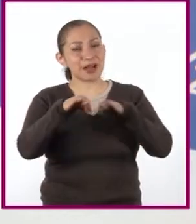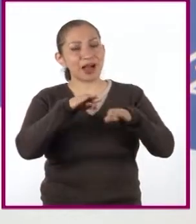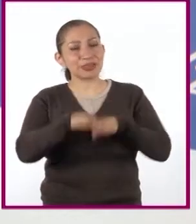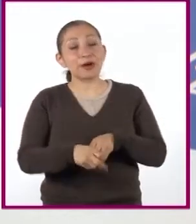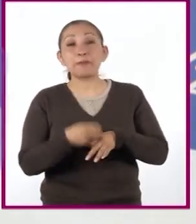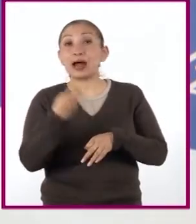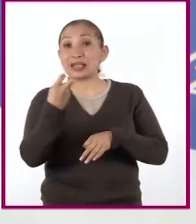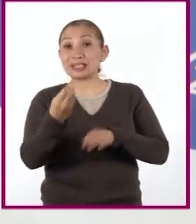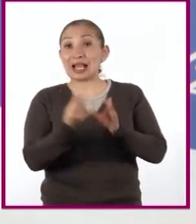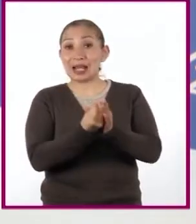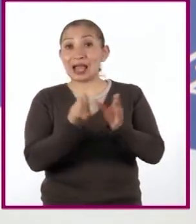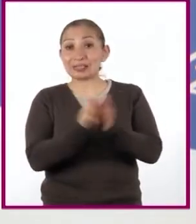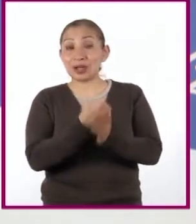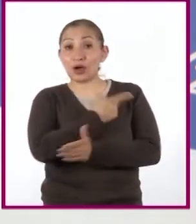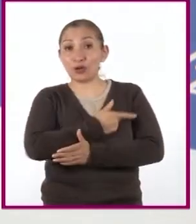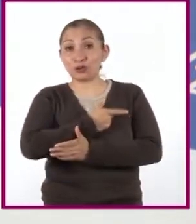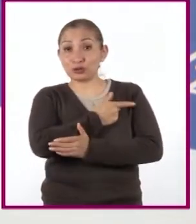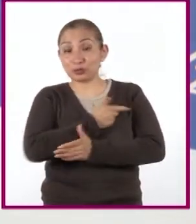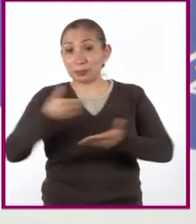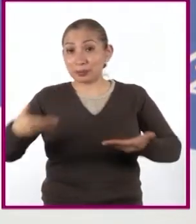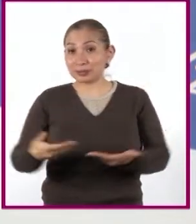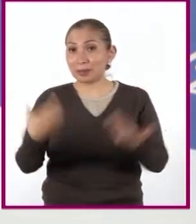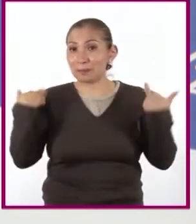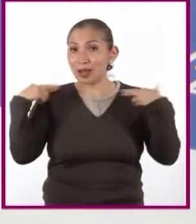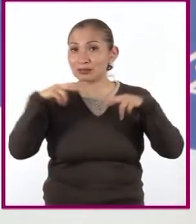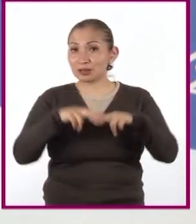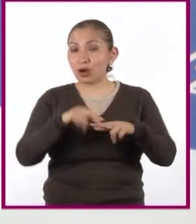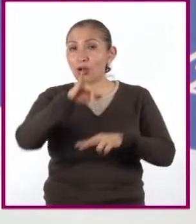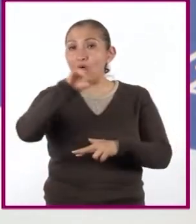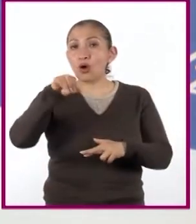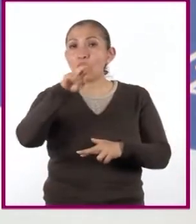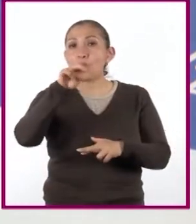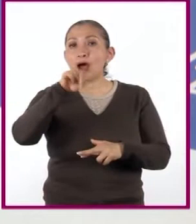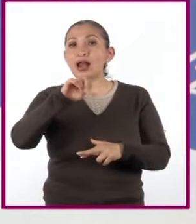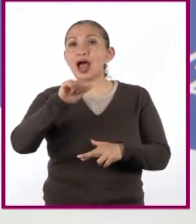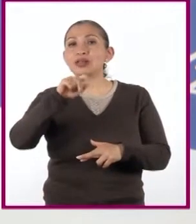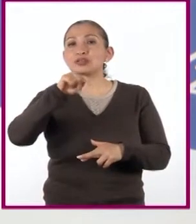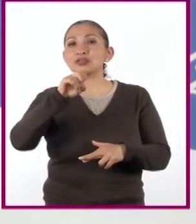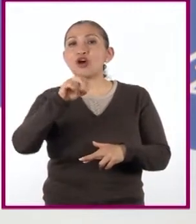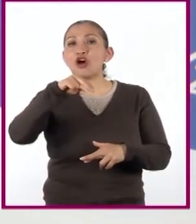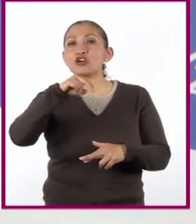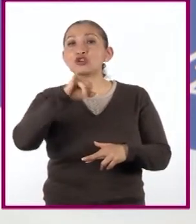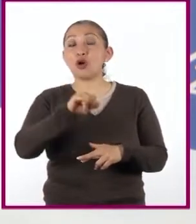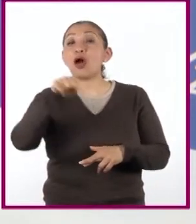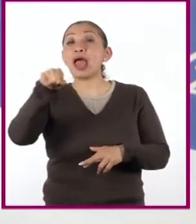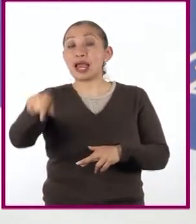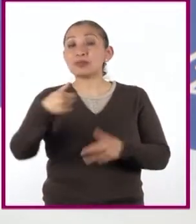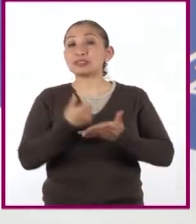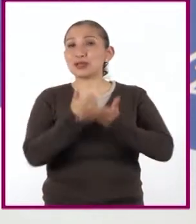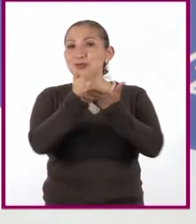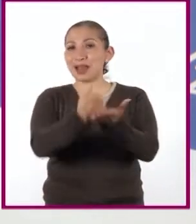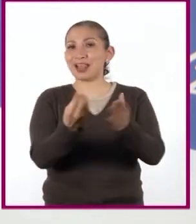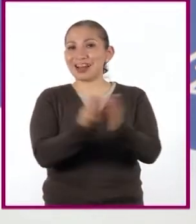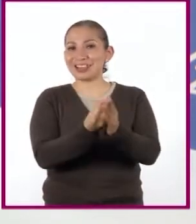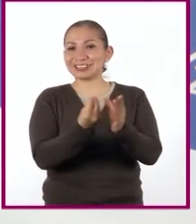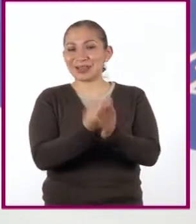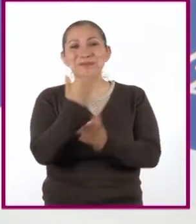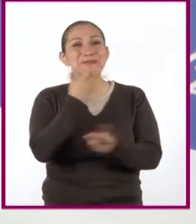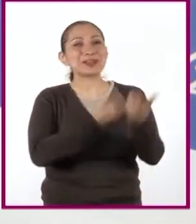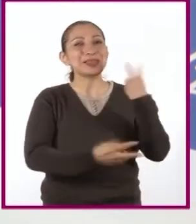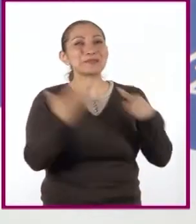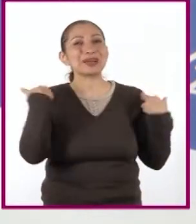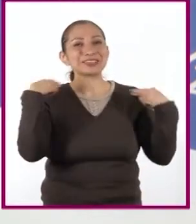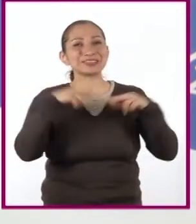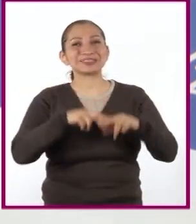Para esta sesión tengo el gusto de presentarles al profesor Juan Antonio Campos Jurado, quien va a guiar nuestra sesión. Bienvenido,